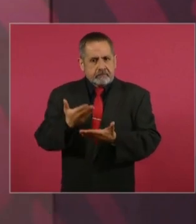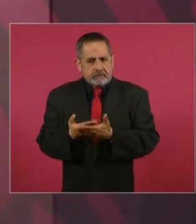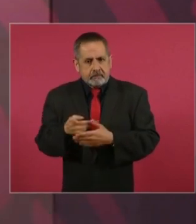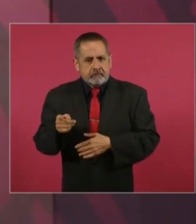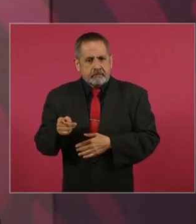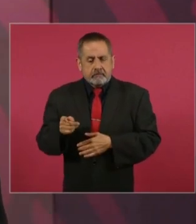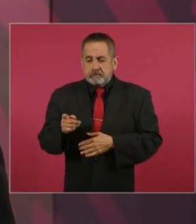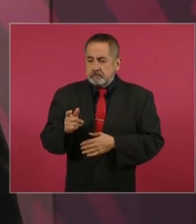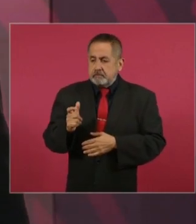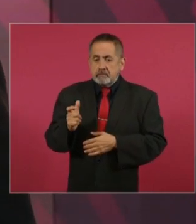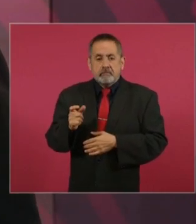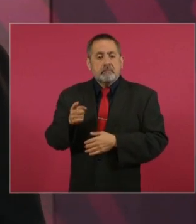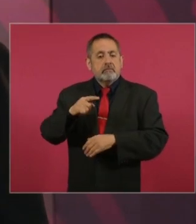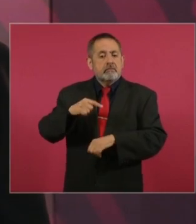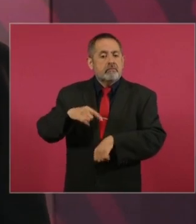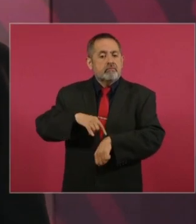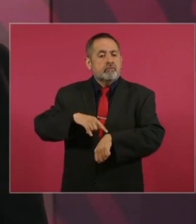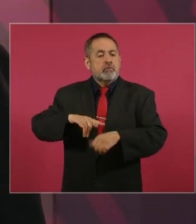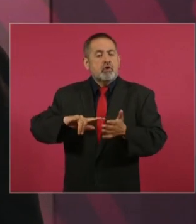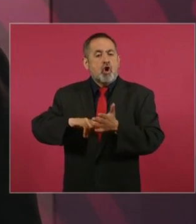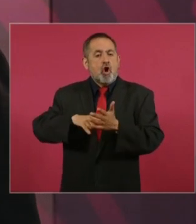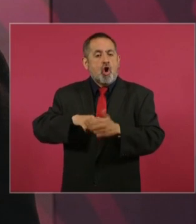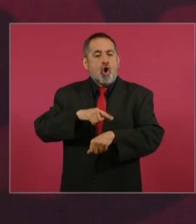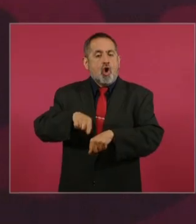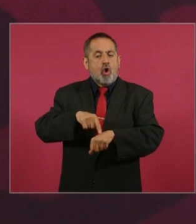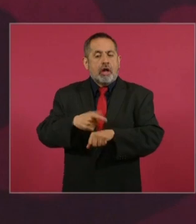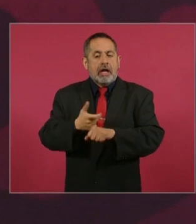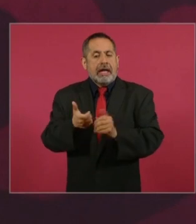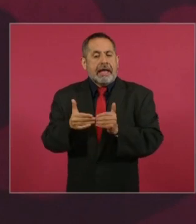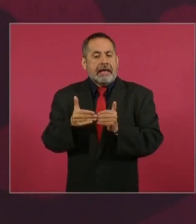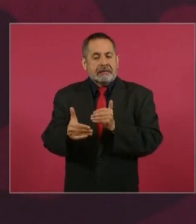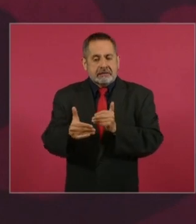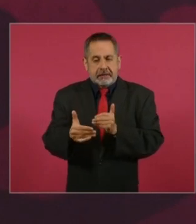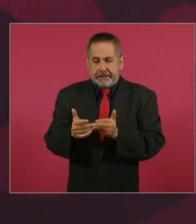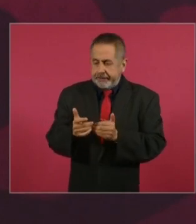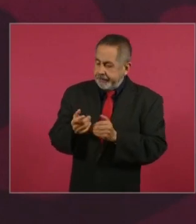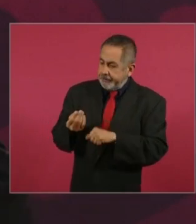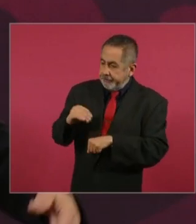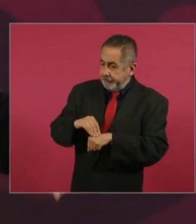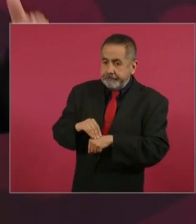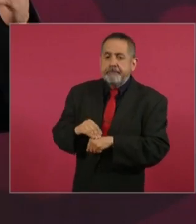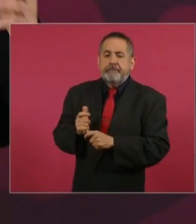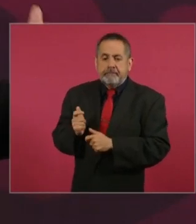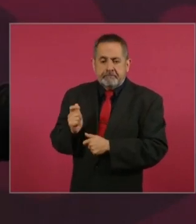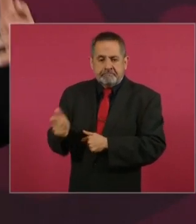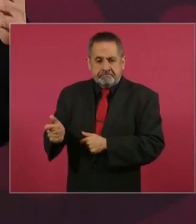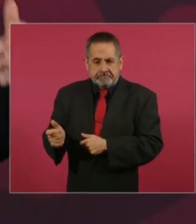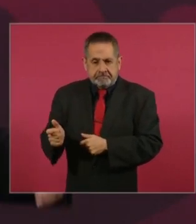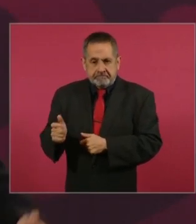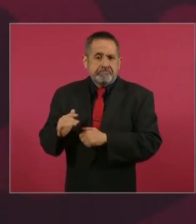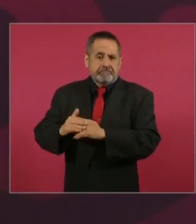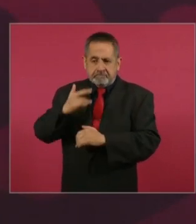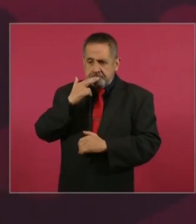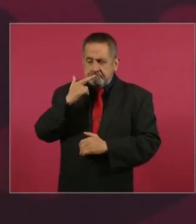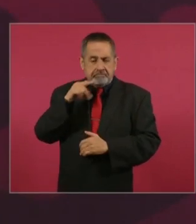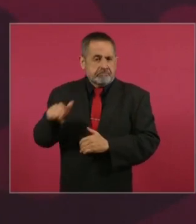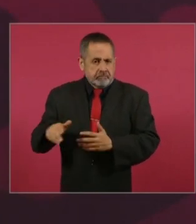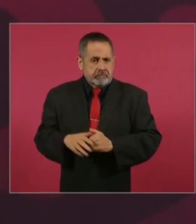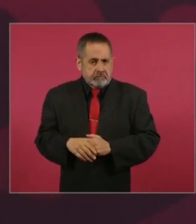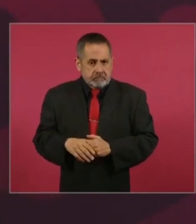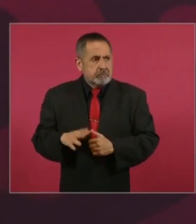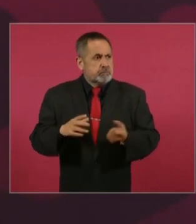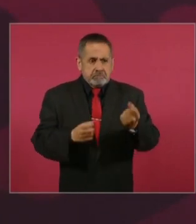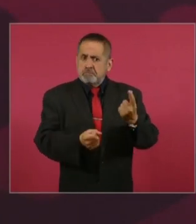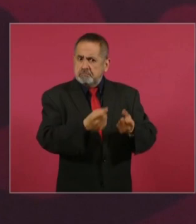si le pagaban extras, horas extras. ¿Qué está